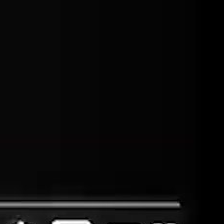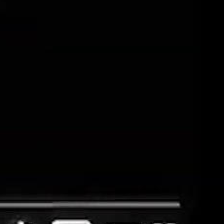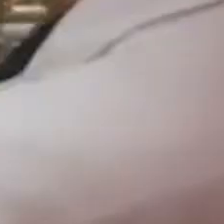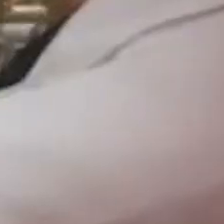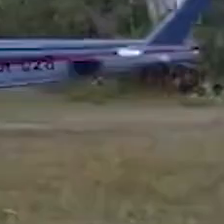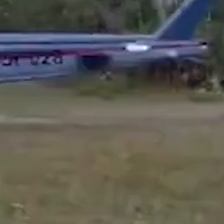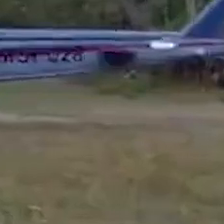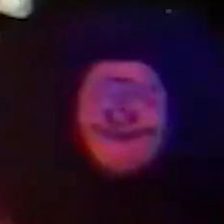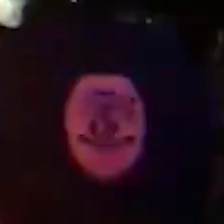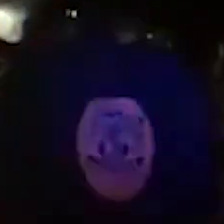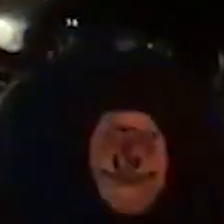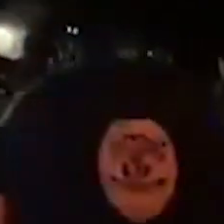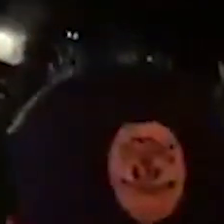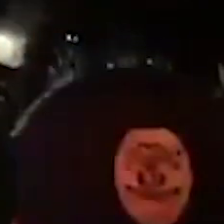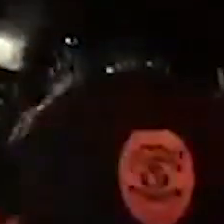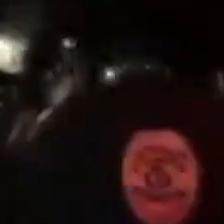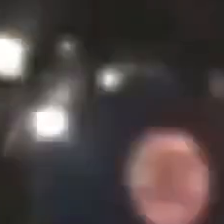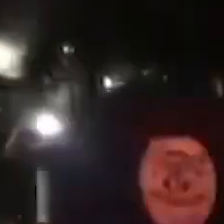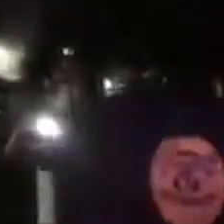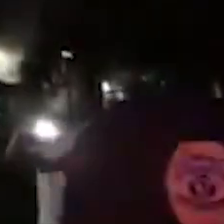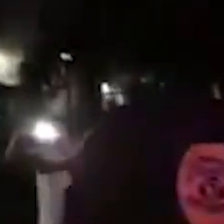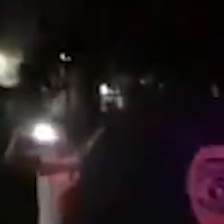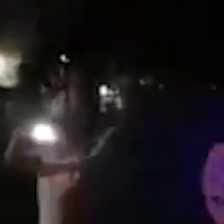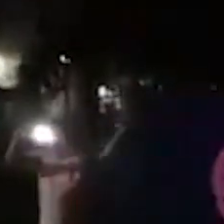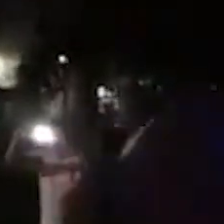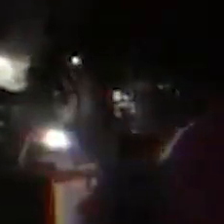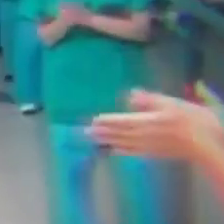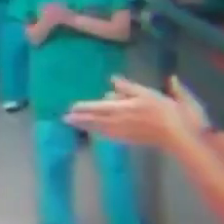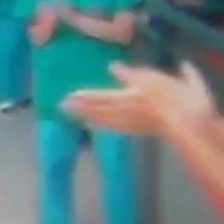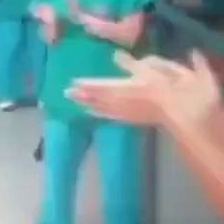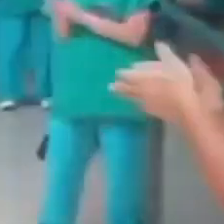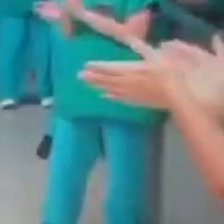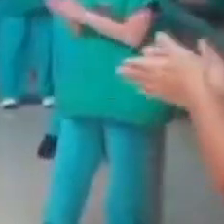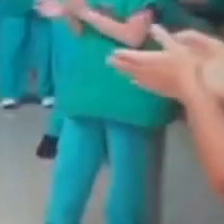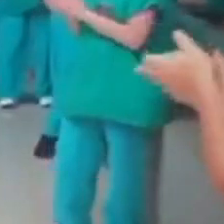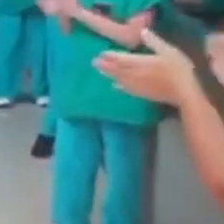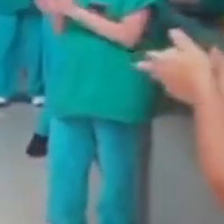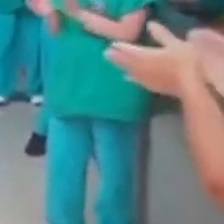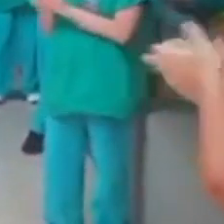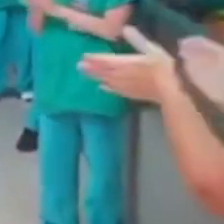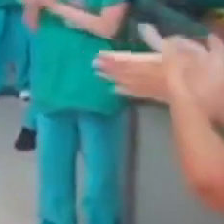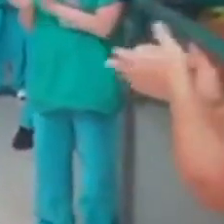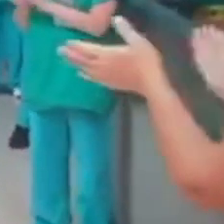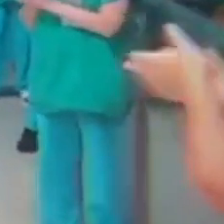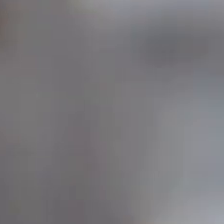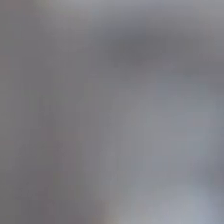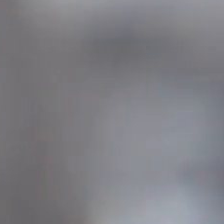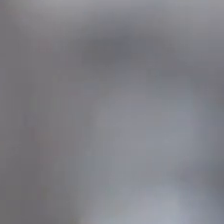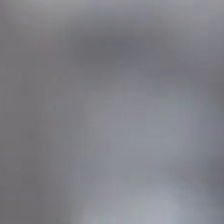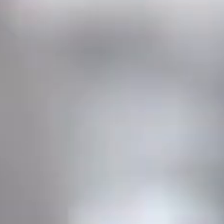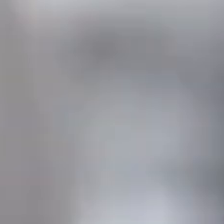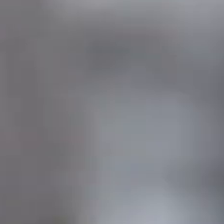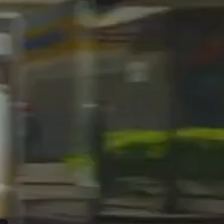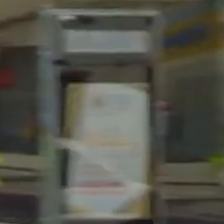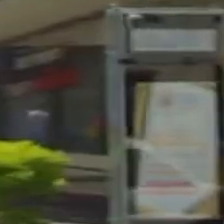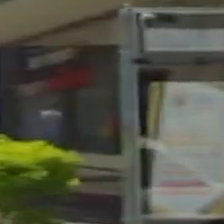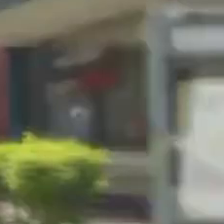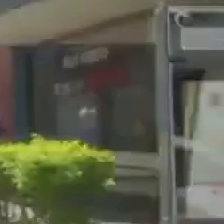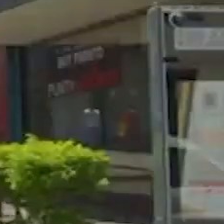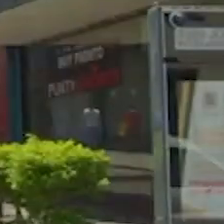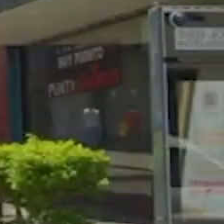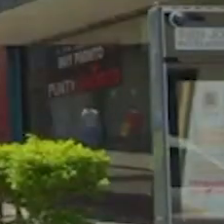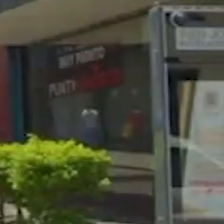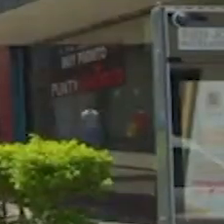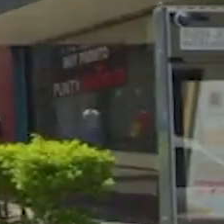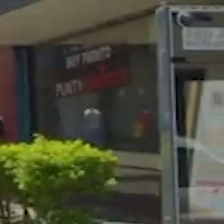necesidades. Hoy, arriesgamos nuestra salud para conservarla de nuestro país. No arriesgues tu vida ni la de